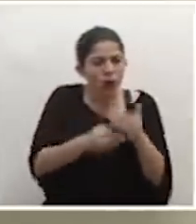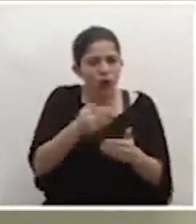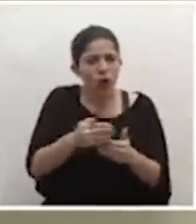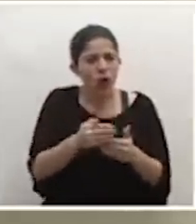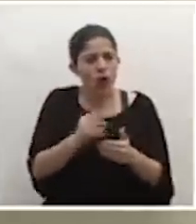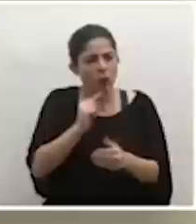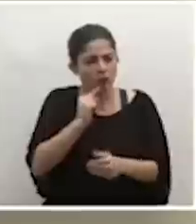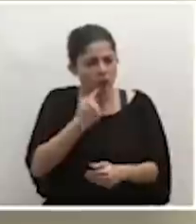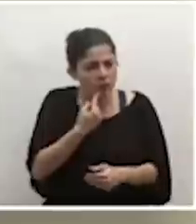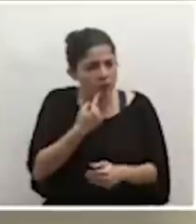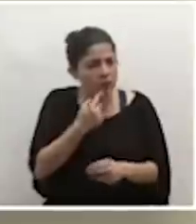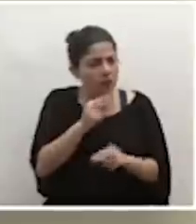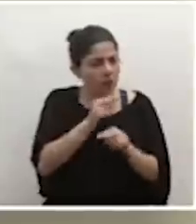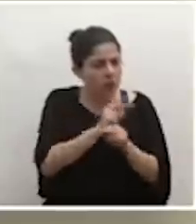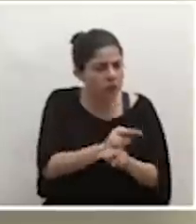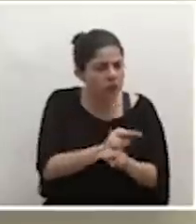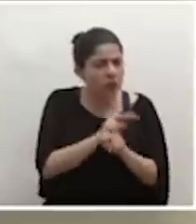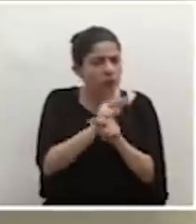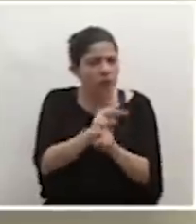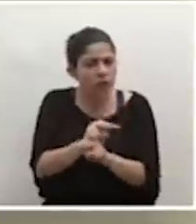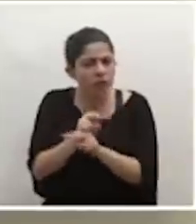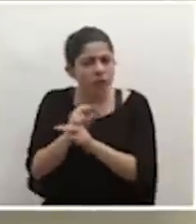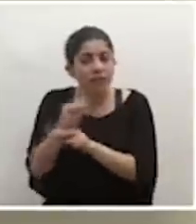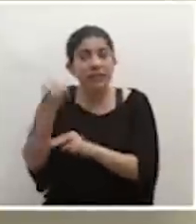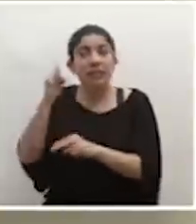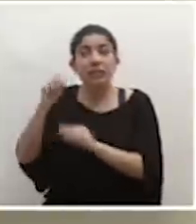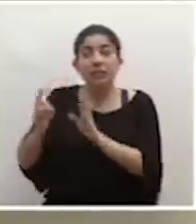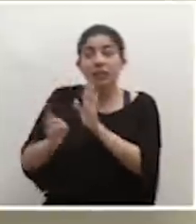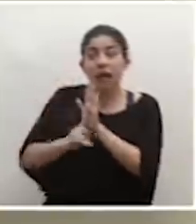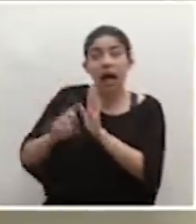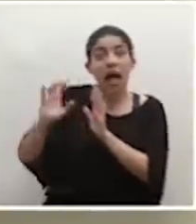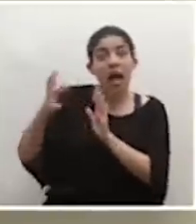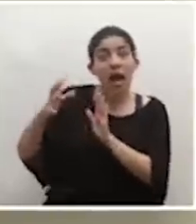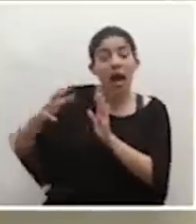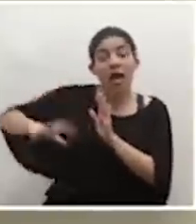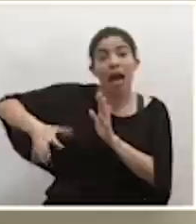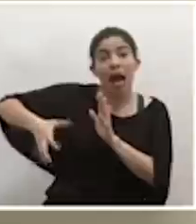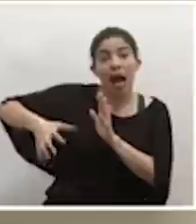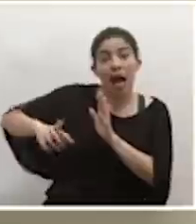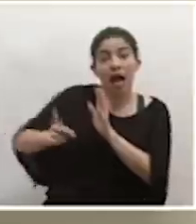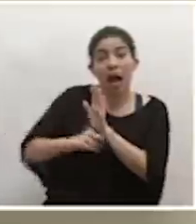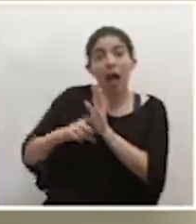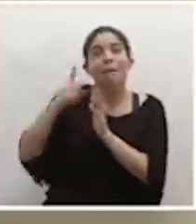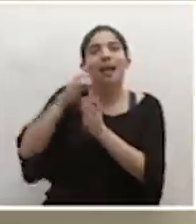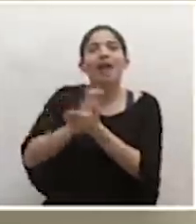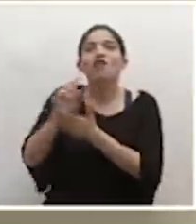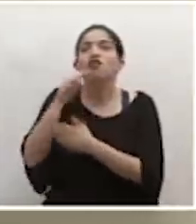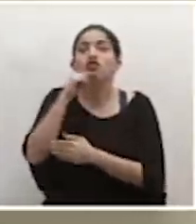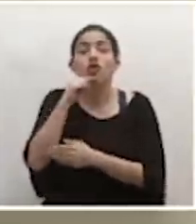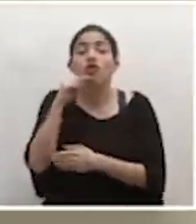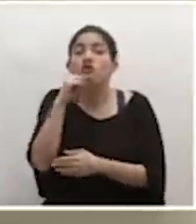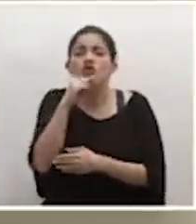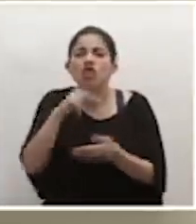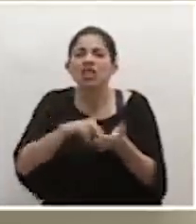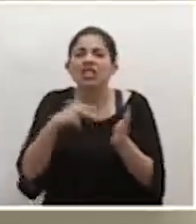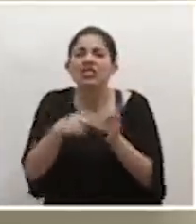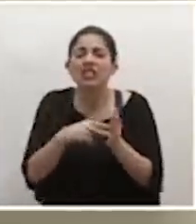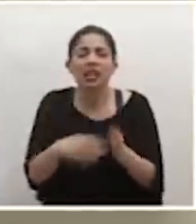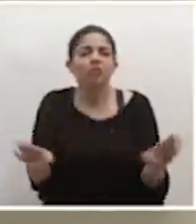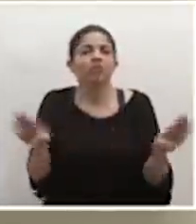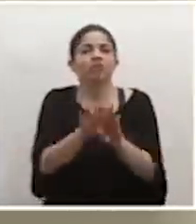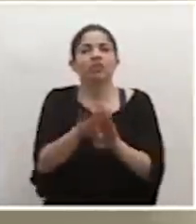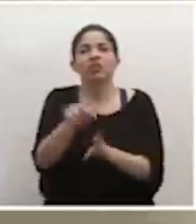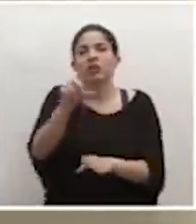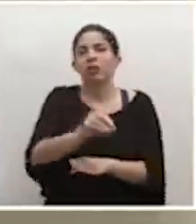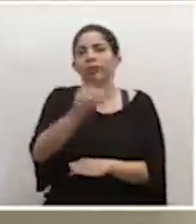en eventualmente si se establece una alerta anaranjada es para que no progrese a roja, la roja cierra completamente todo y lo que